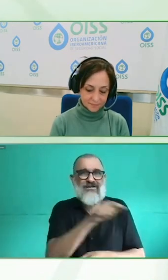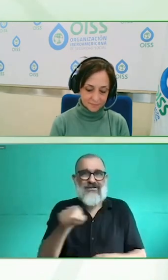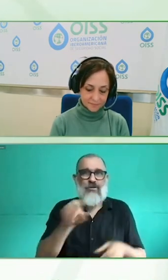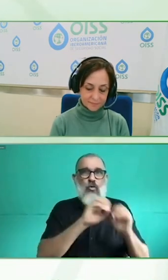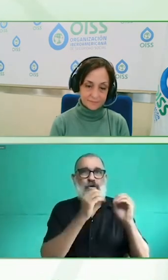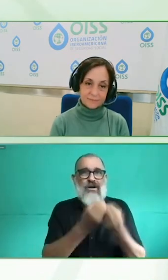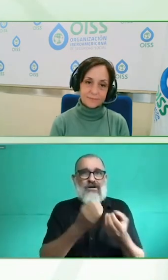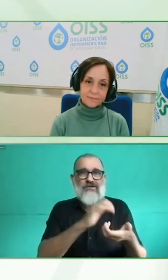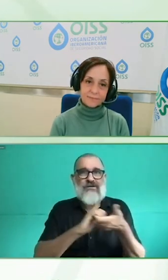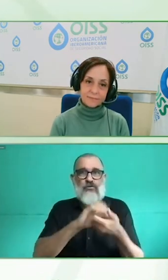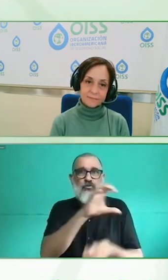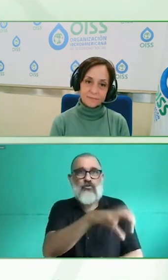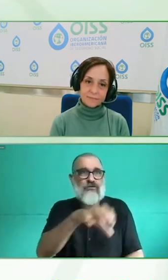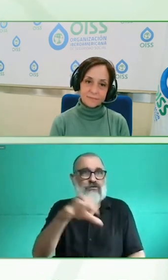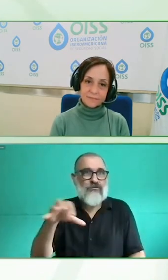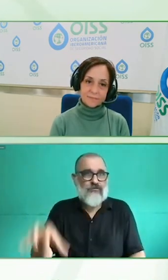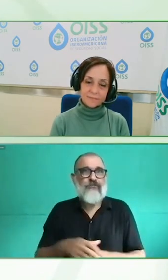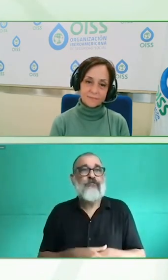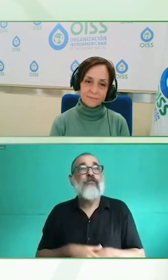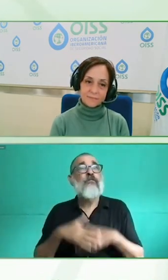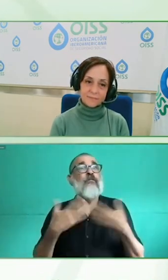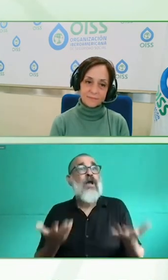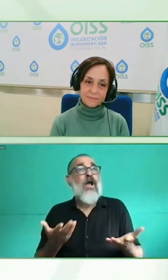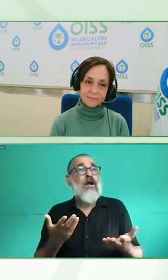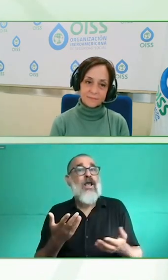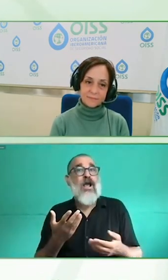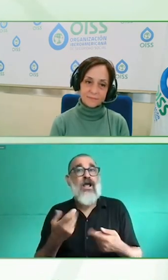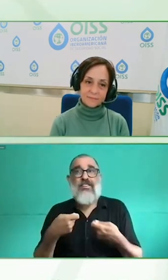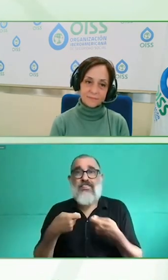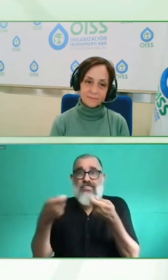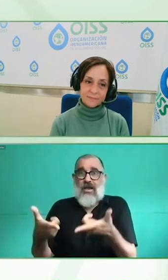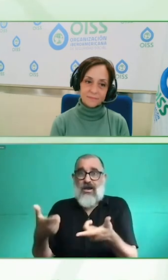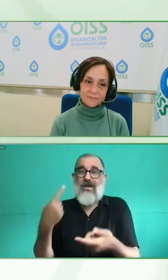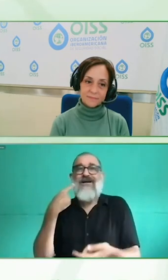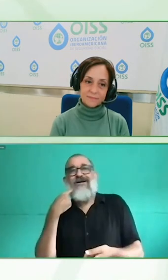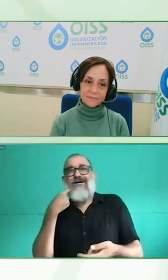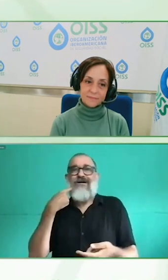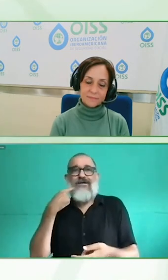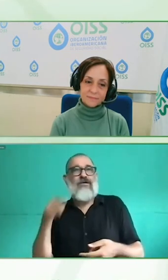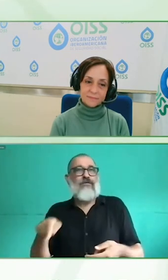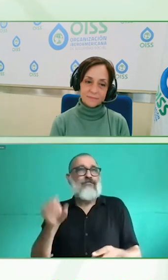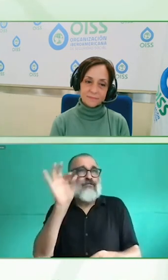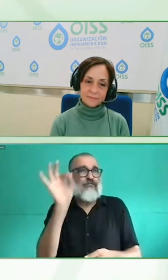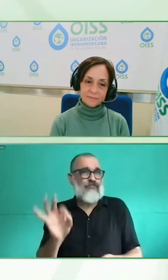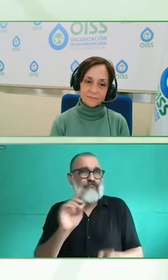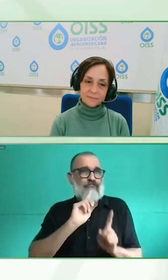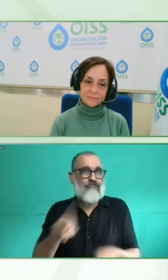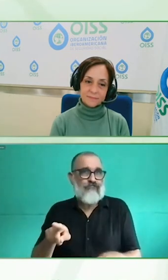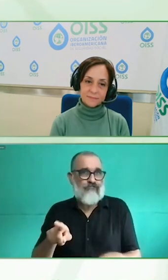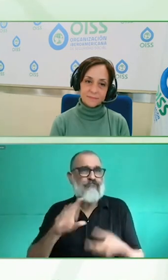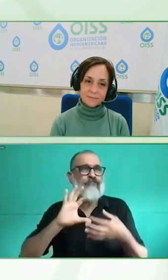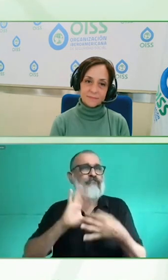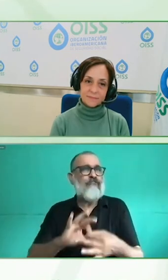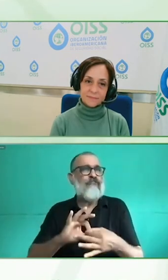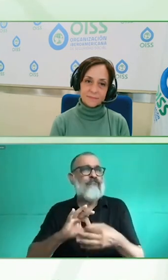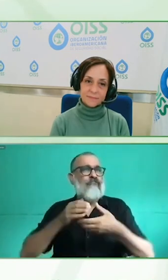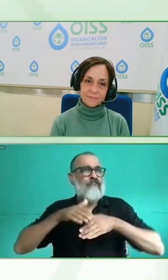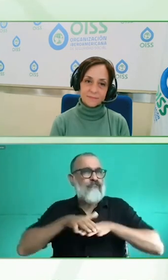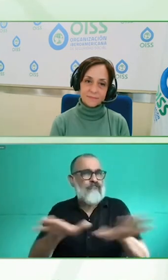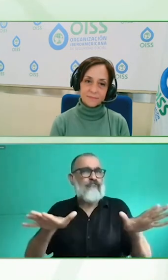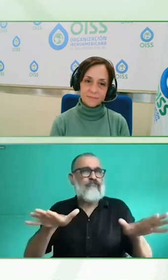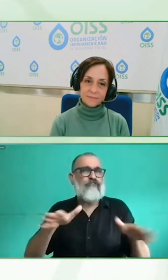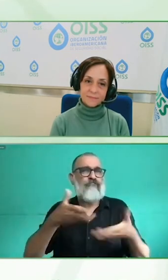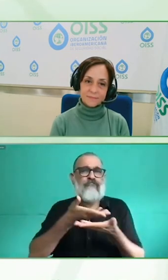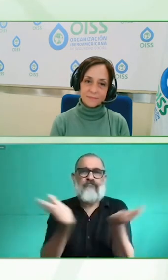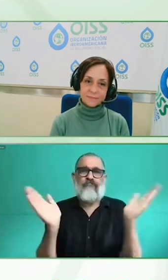aparecer son nuevas preguntas. Y esas nuevas preguntas implican entender, bueno, ¿qué estamos haciendo con respecto a nuestros servicios y cuán accesibles son?